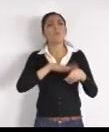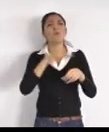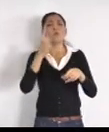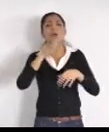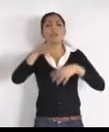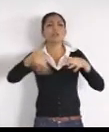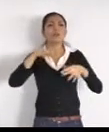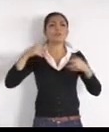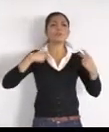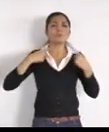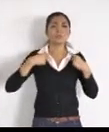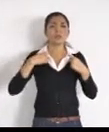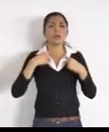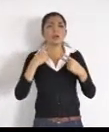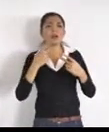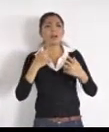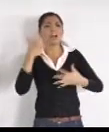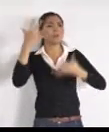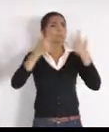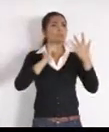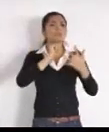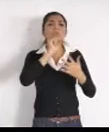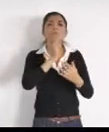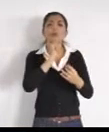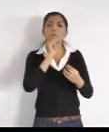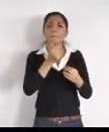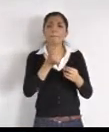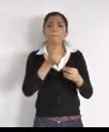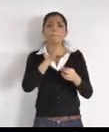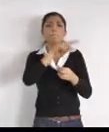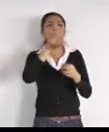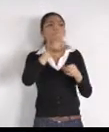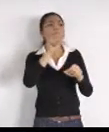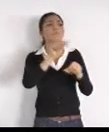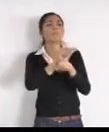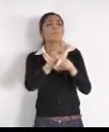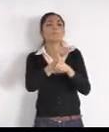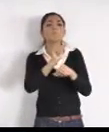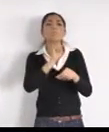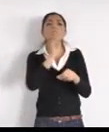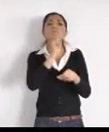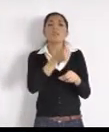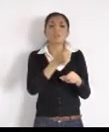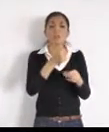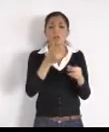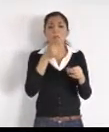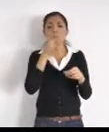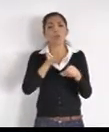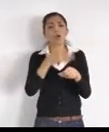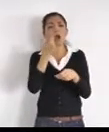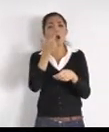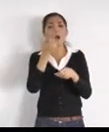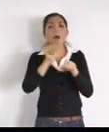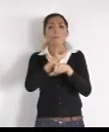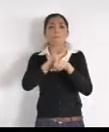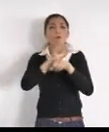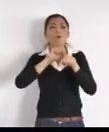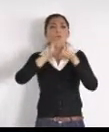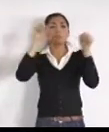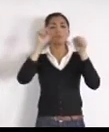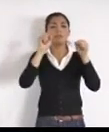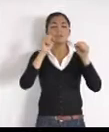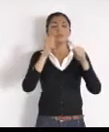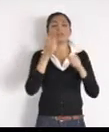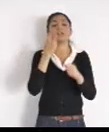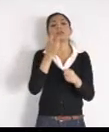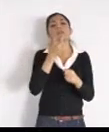toman, preocúpense más, por la escuela especial, que está en Santa Fe, la verdad es que, creo que, el tema del aumento del transporte, en contra la